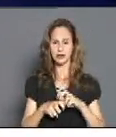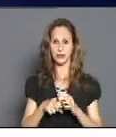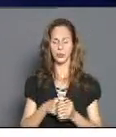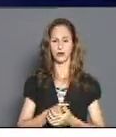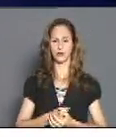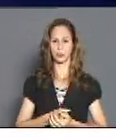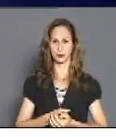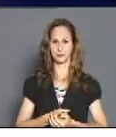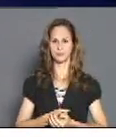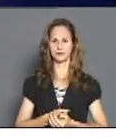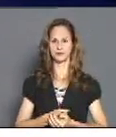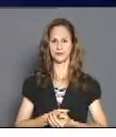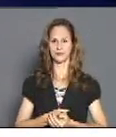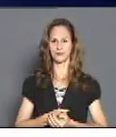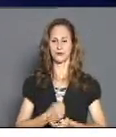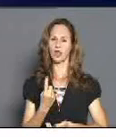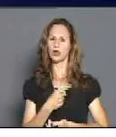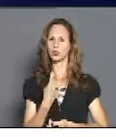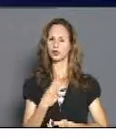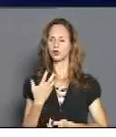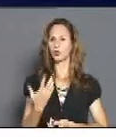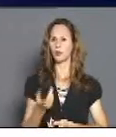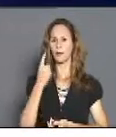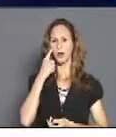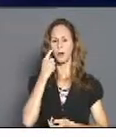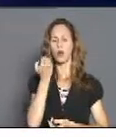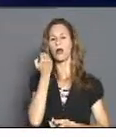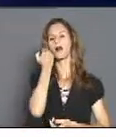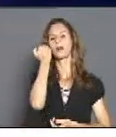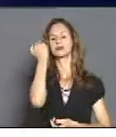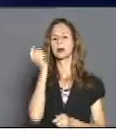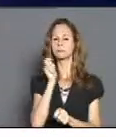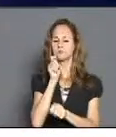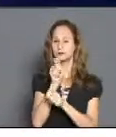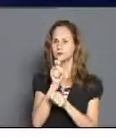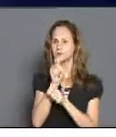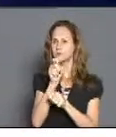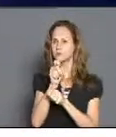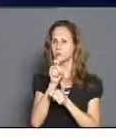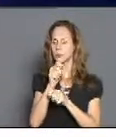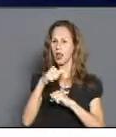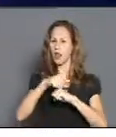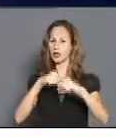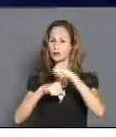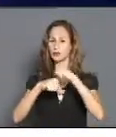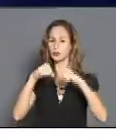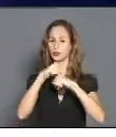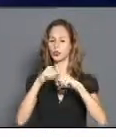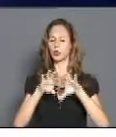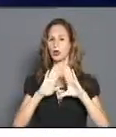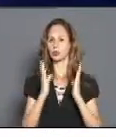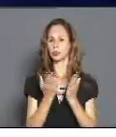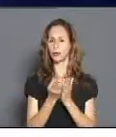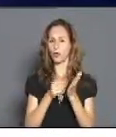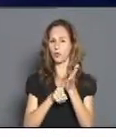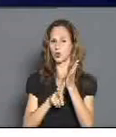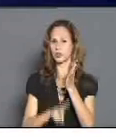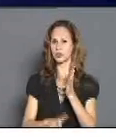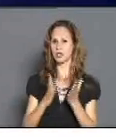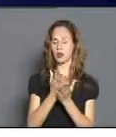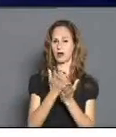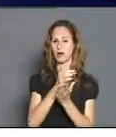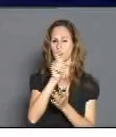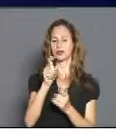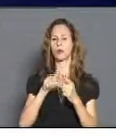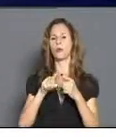se determinó hacer una capacitación con toda la estructura de la Dirección Provincial de Educación sobre las